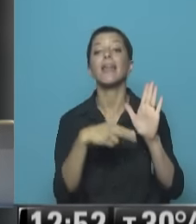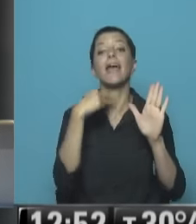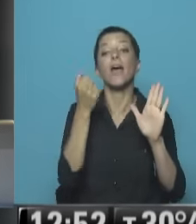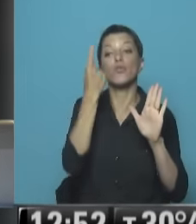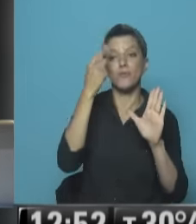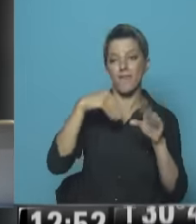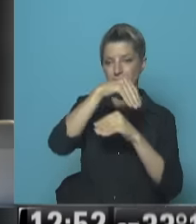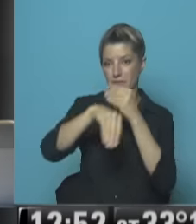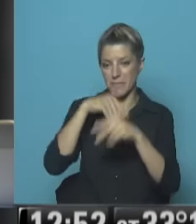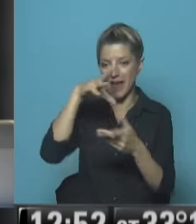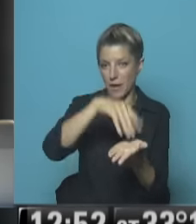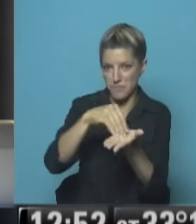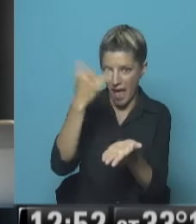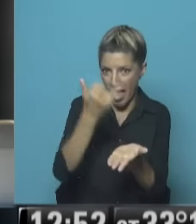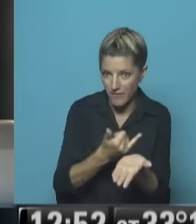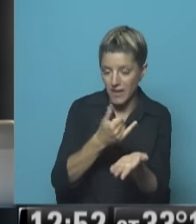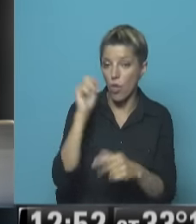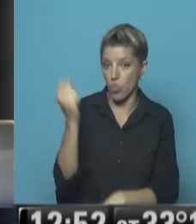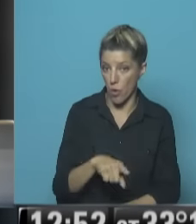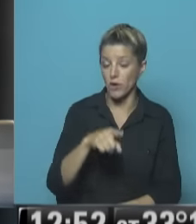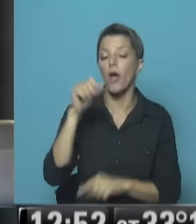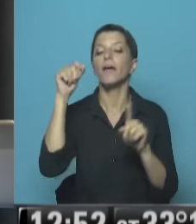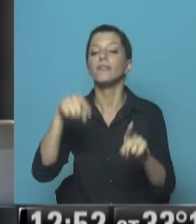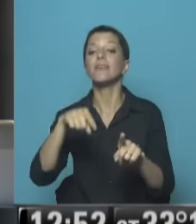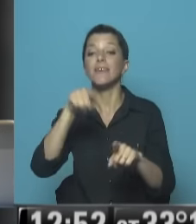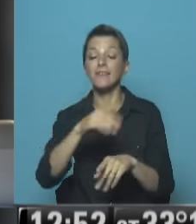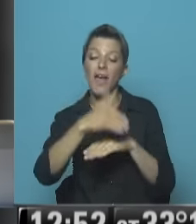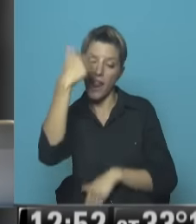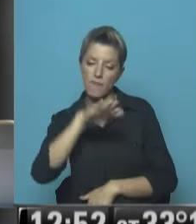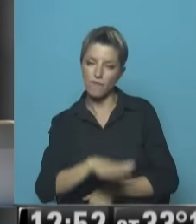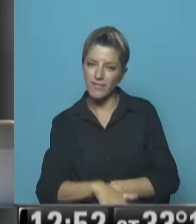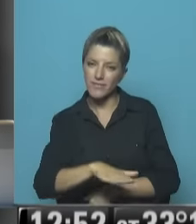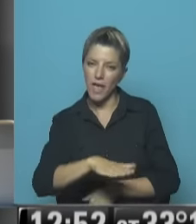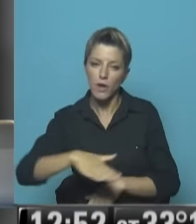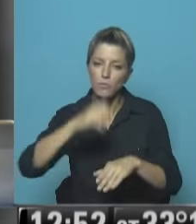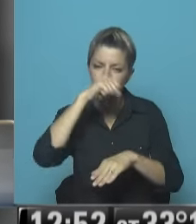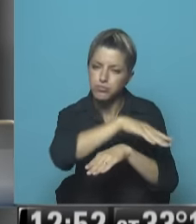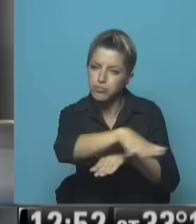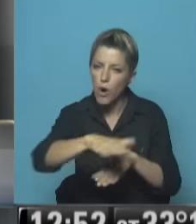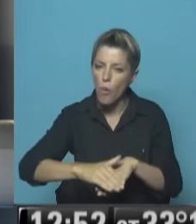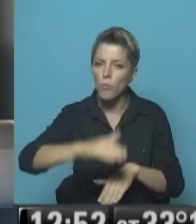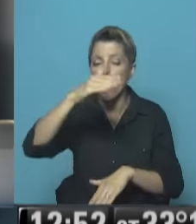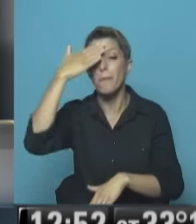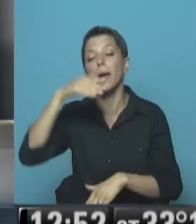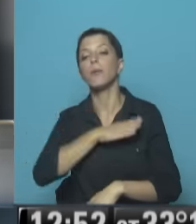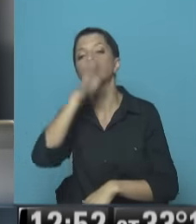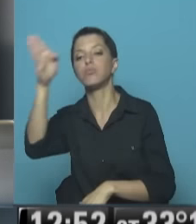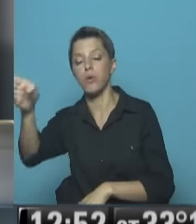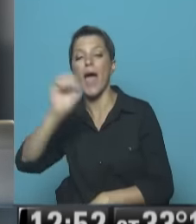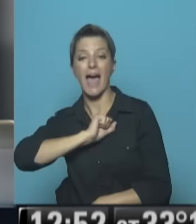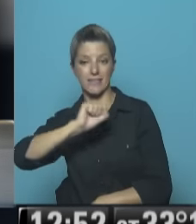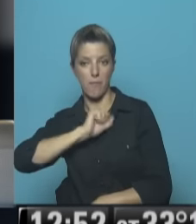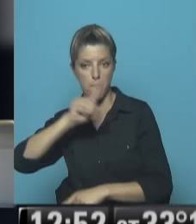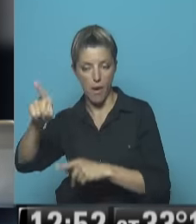familia De hacendados Que justamente Es nuestro personaje De hoy Y pasó su infancia En una estancia Para luego Cruzar estudios En San Pablo Y en Barcelona